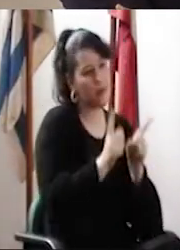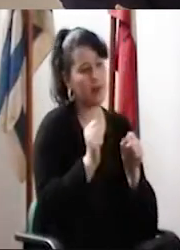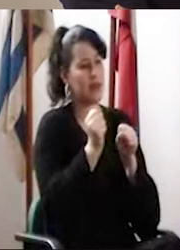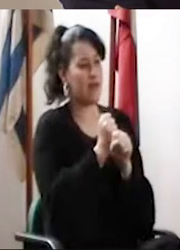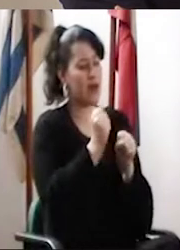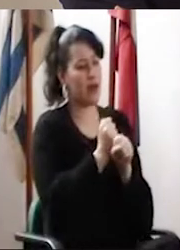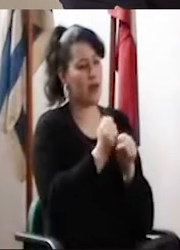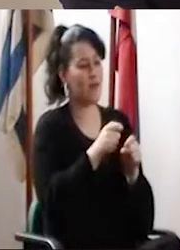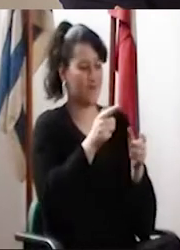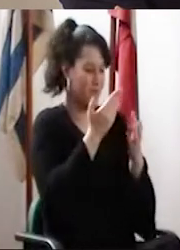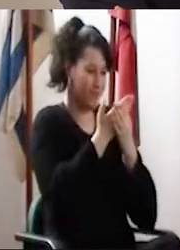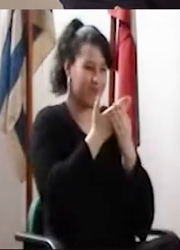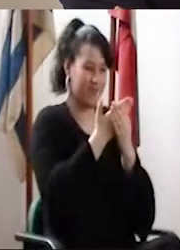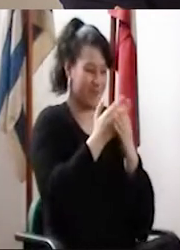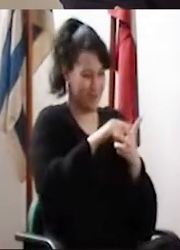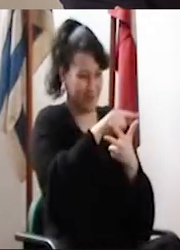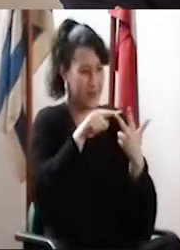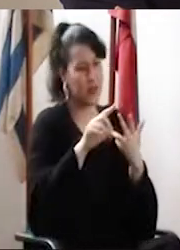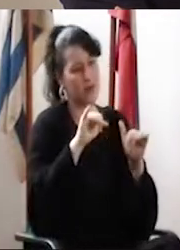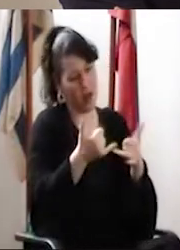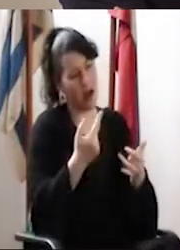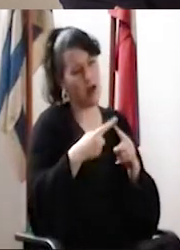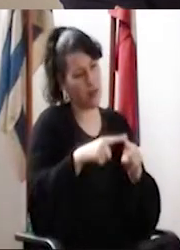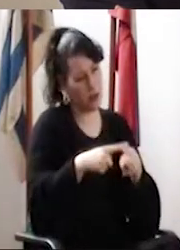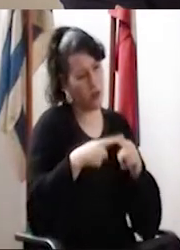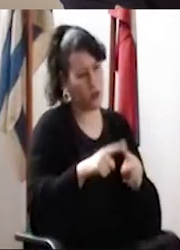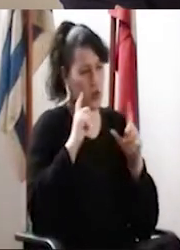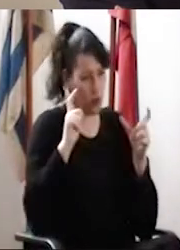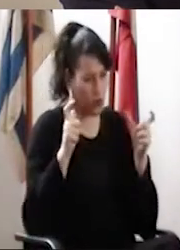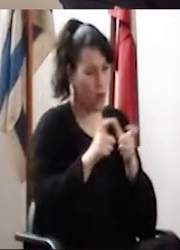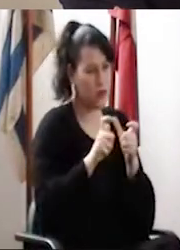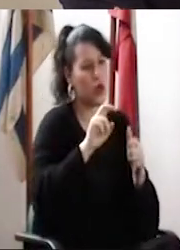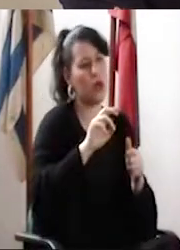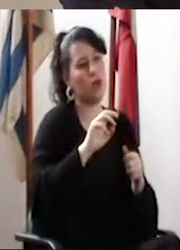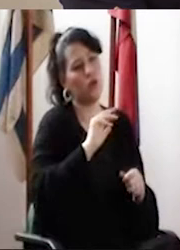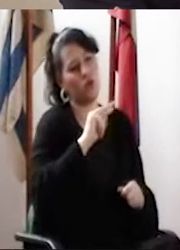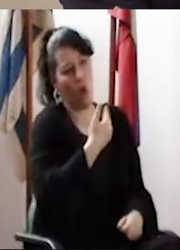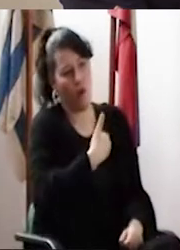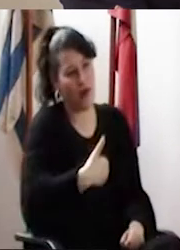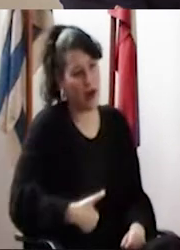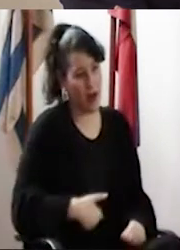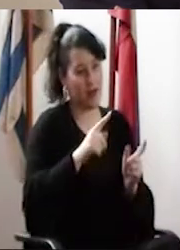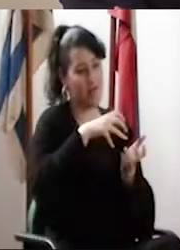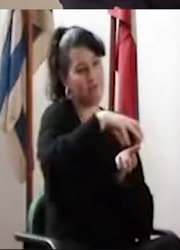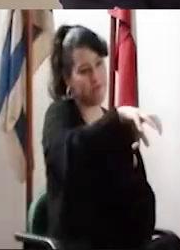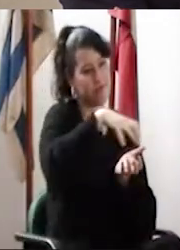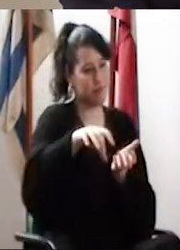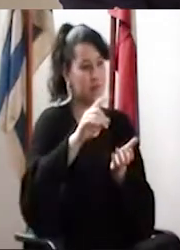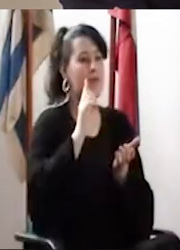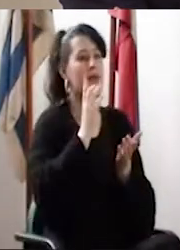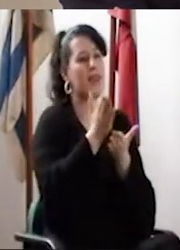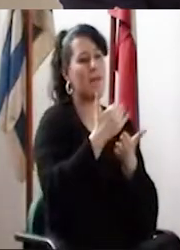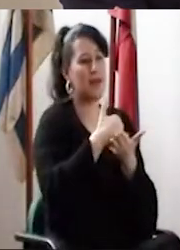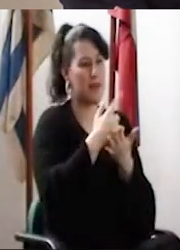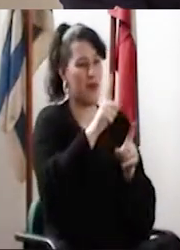hemos trabajado de alguna manera, estos documentos también fueron discutidos en las comisiones cogobernadas, sobre todo en las de